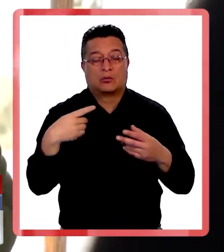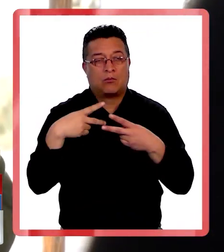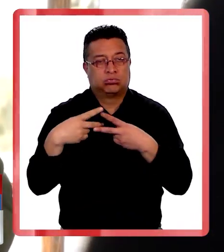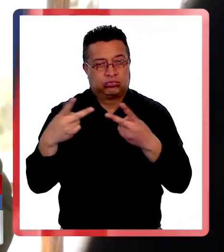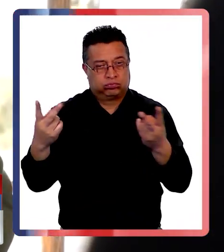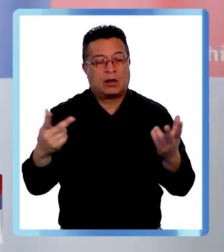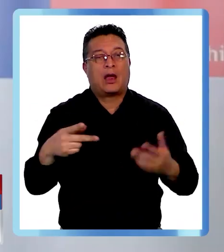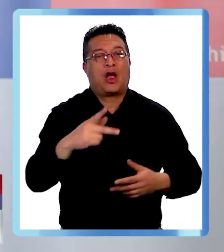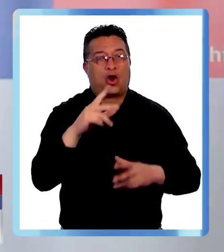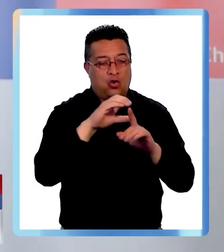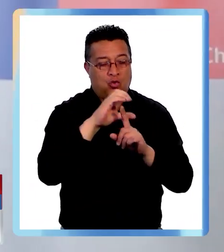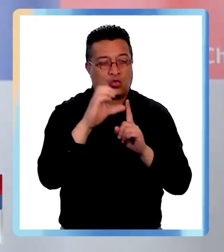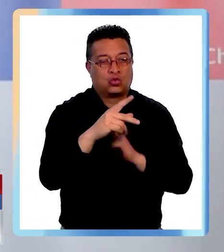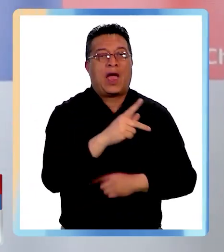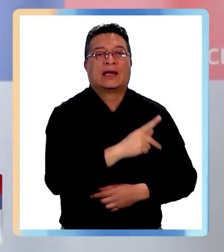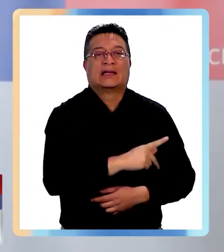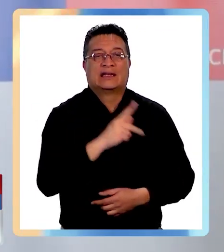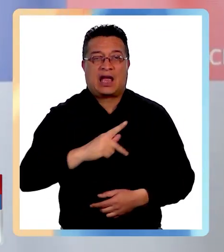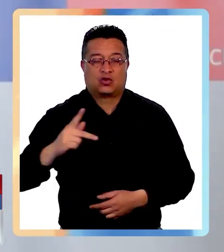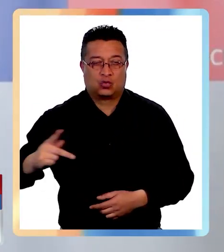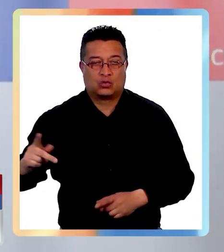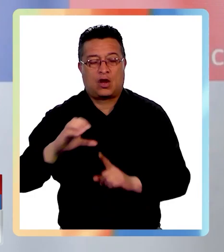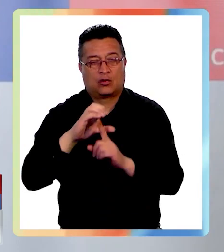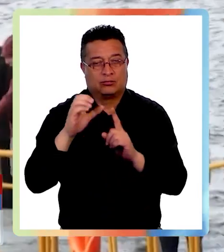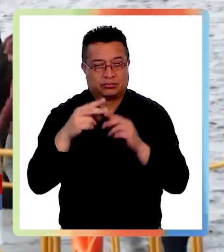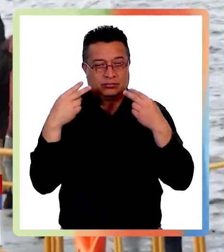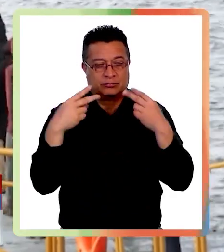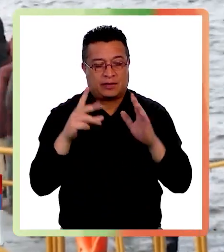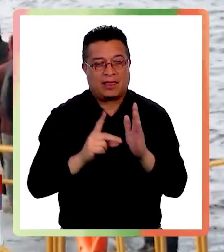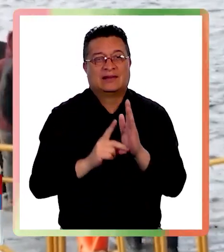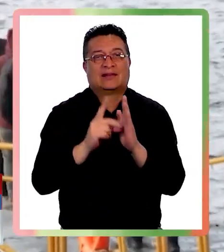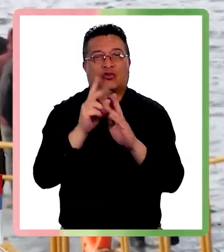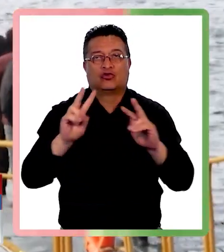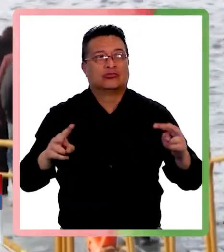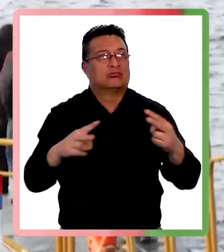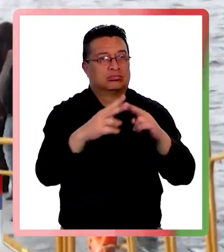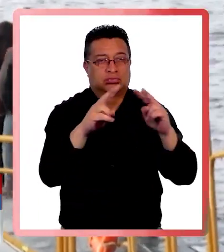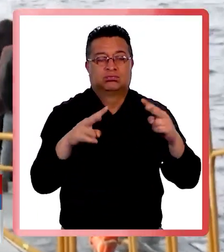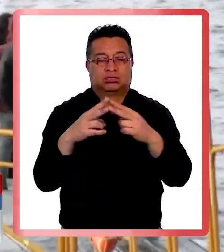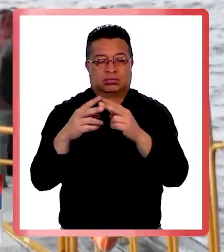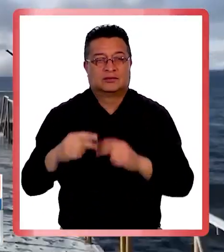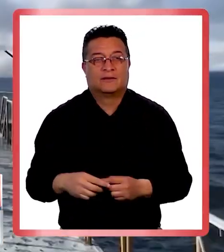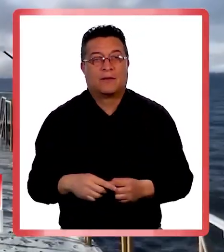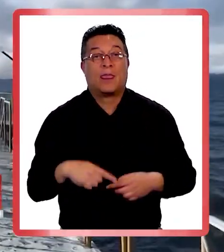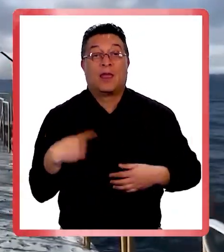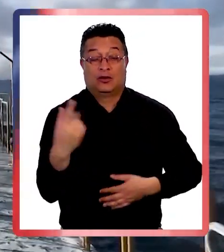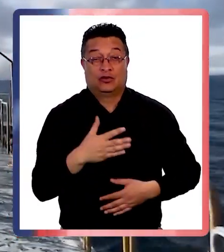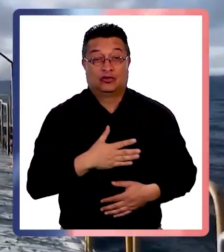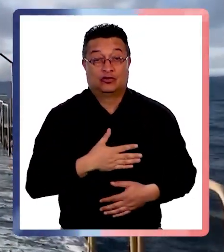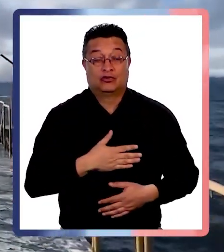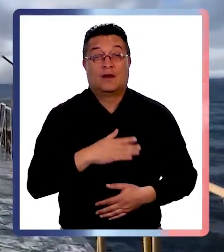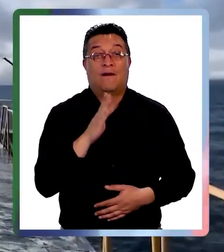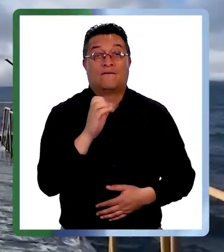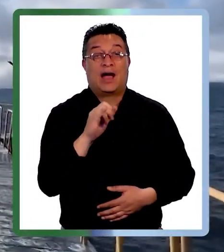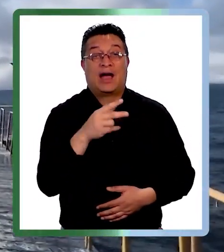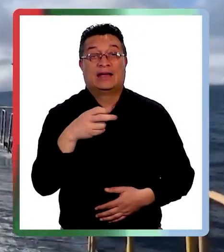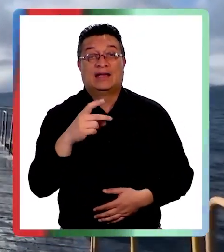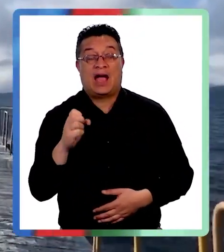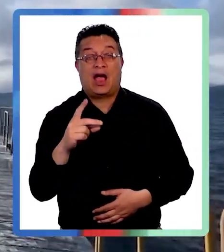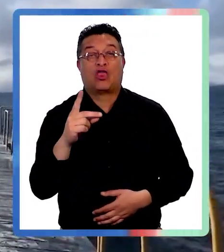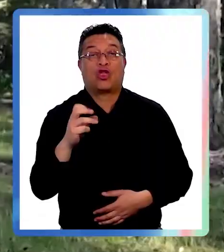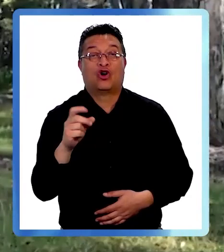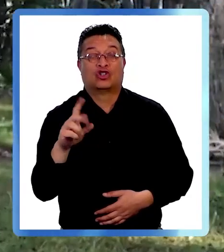difusión de la cultura Cahuéscar, educación etnocultural y desarrollo de infraestructura. Estamos en Bahía Voces,